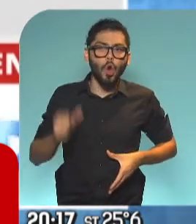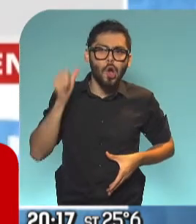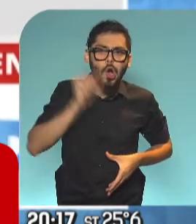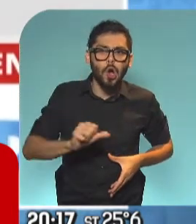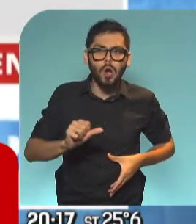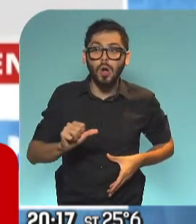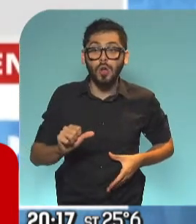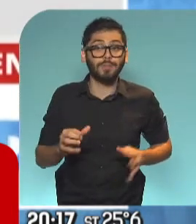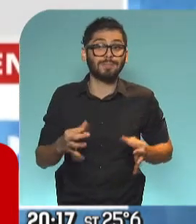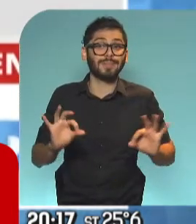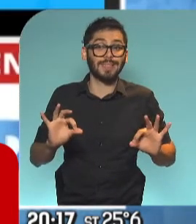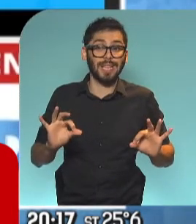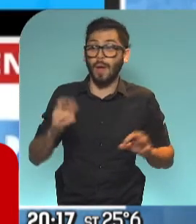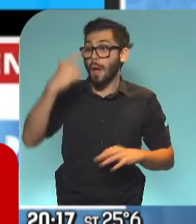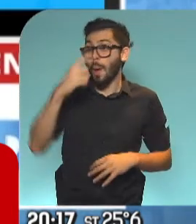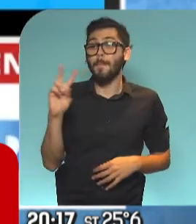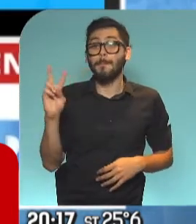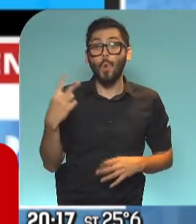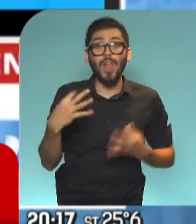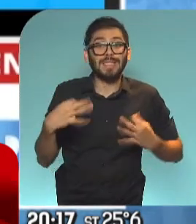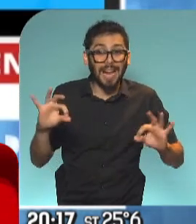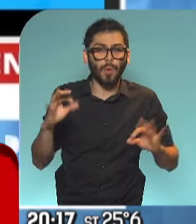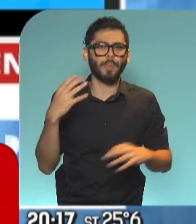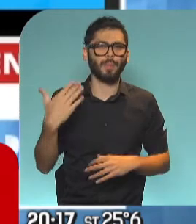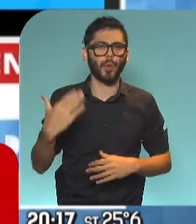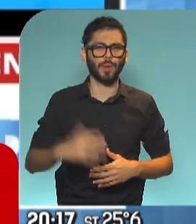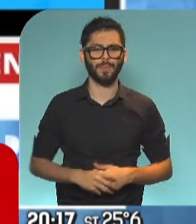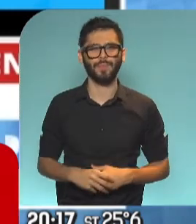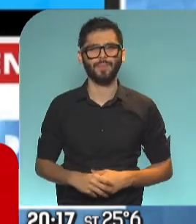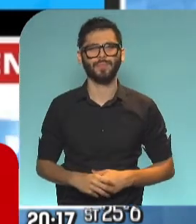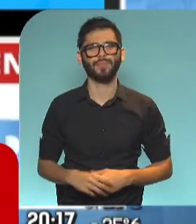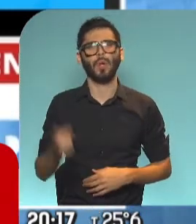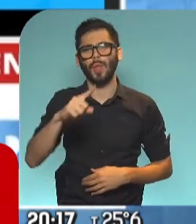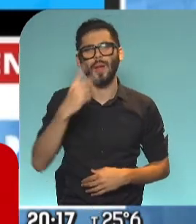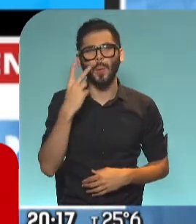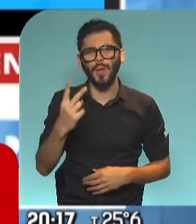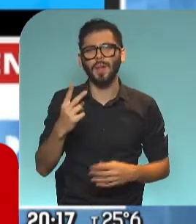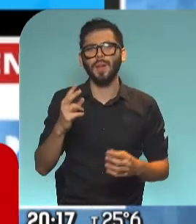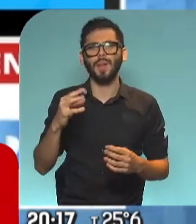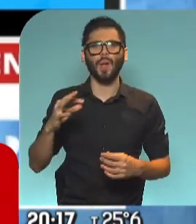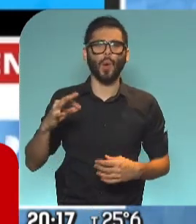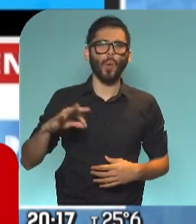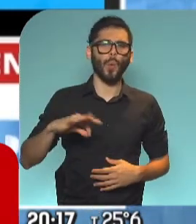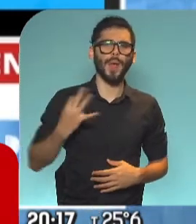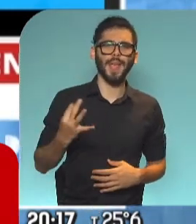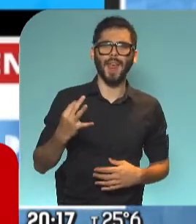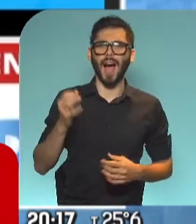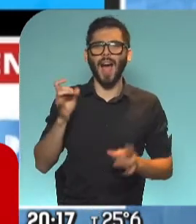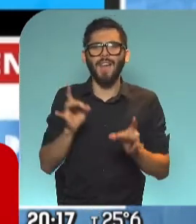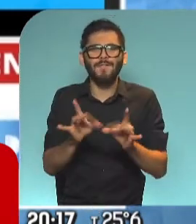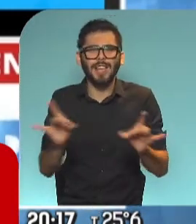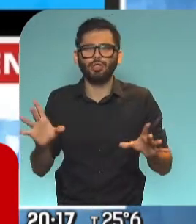muertes evitables. Claramente ven que lo que cuesta, no solo cuesta en vida, en infecciones, en traumas,